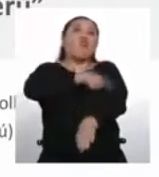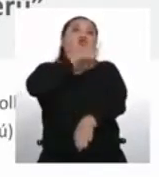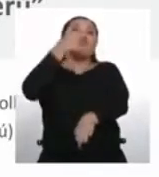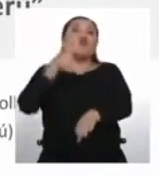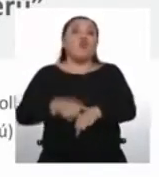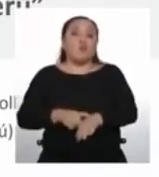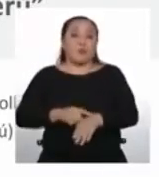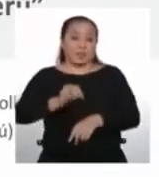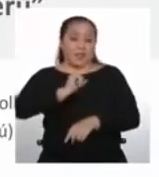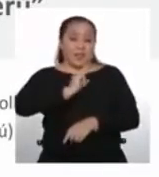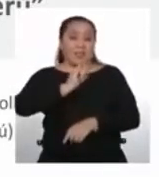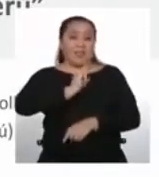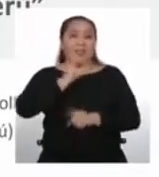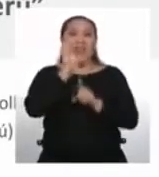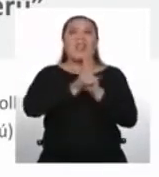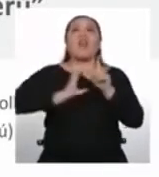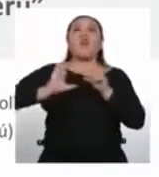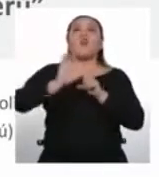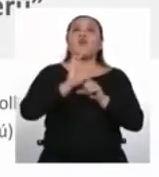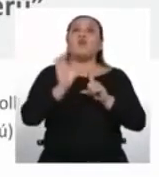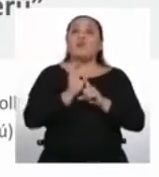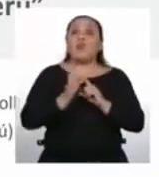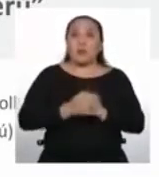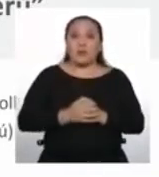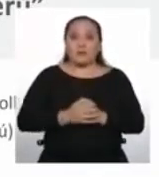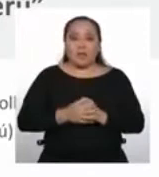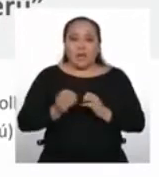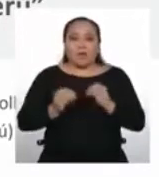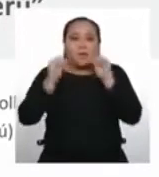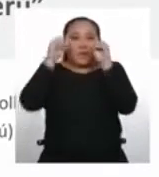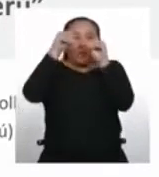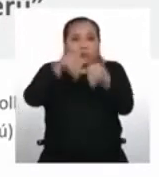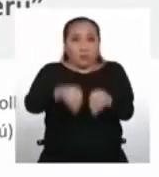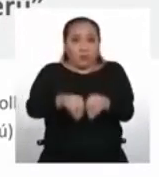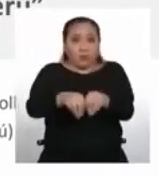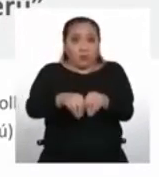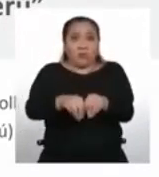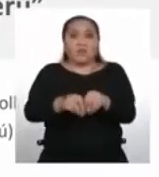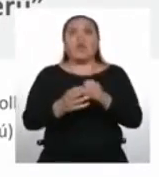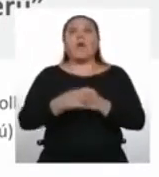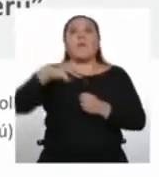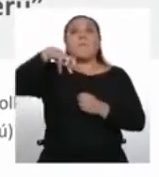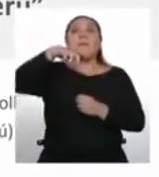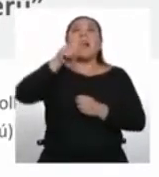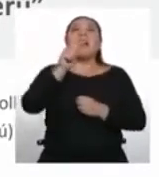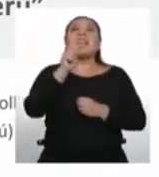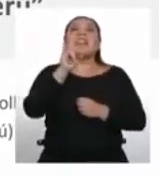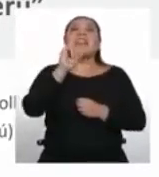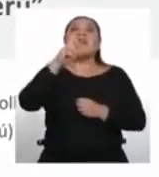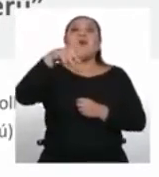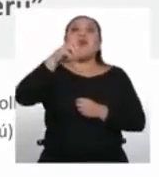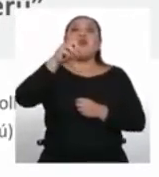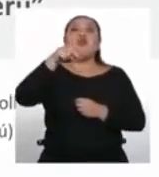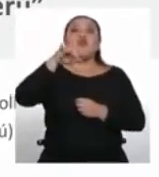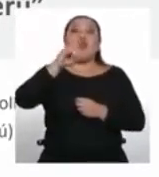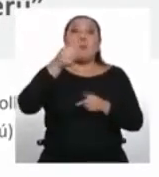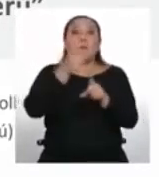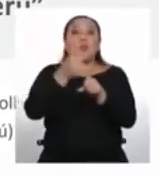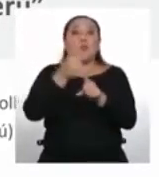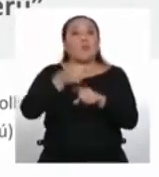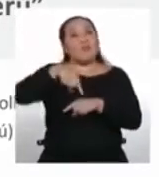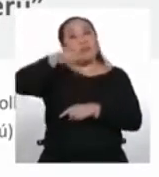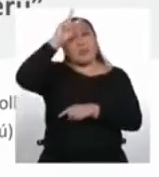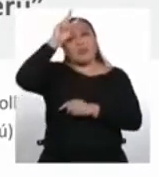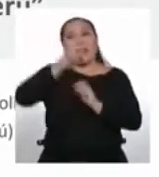identidad cultural. Constituyen el patrimonio inmaterial de los pueblos del Perú. Artículo